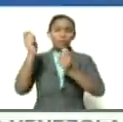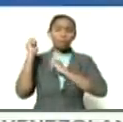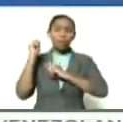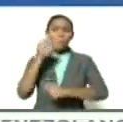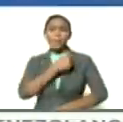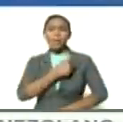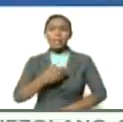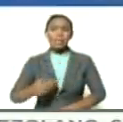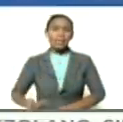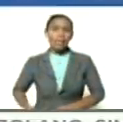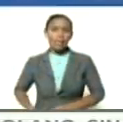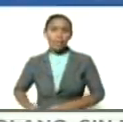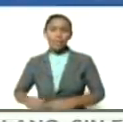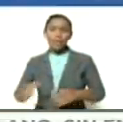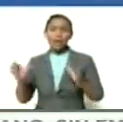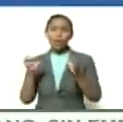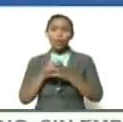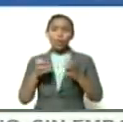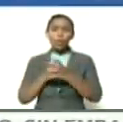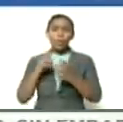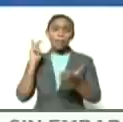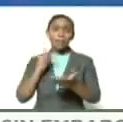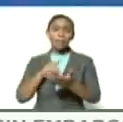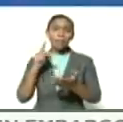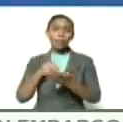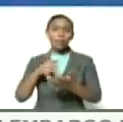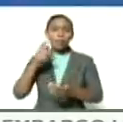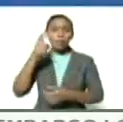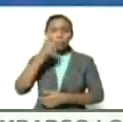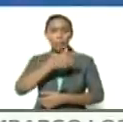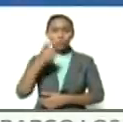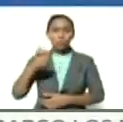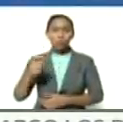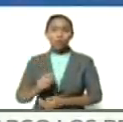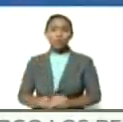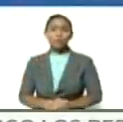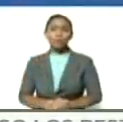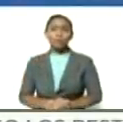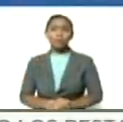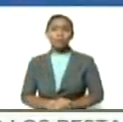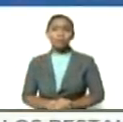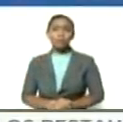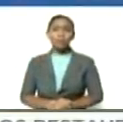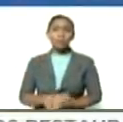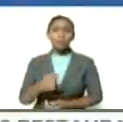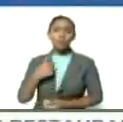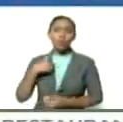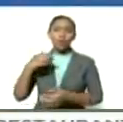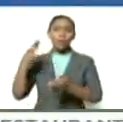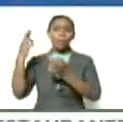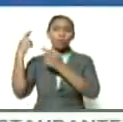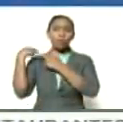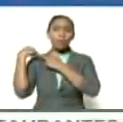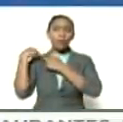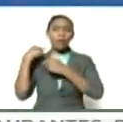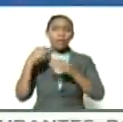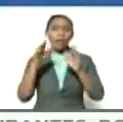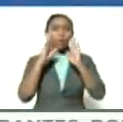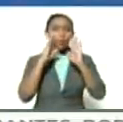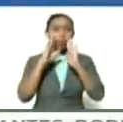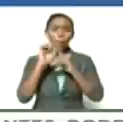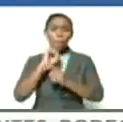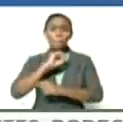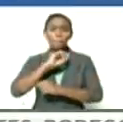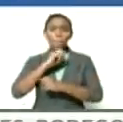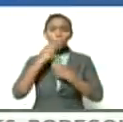de la comisión de participación ciudadana fui responsable de la consulta pública